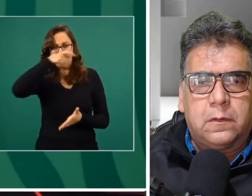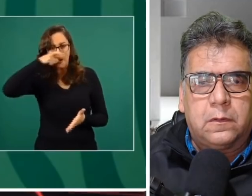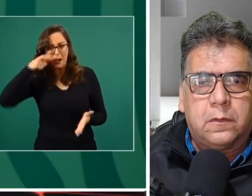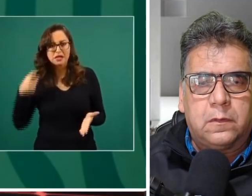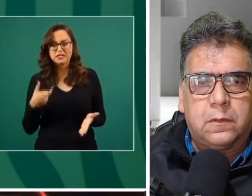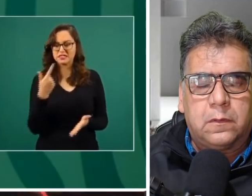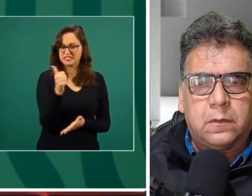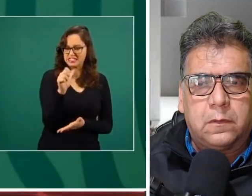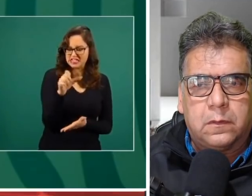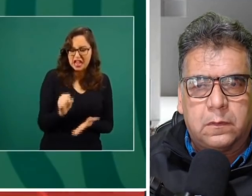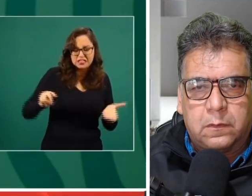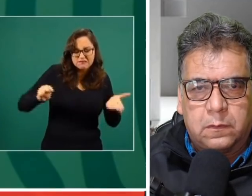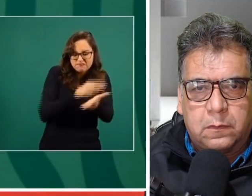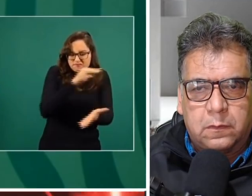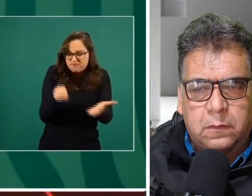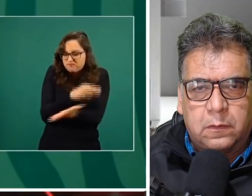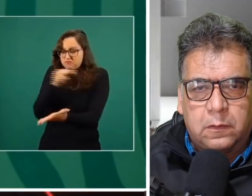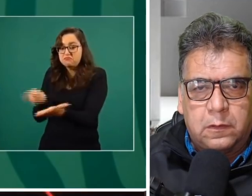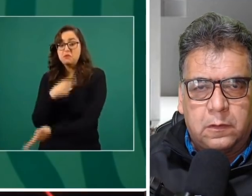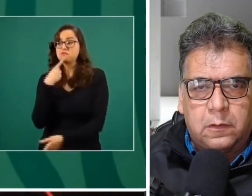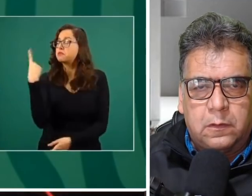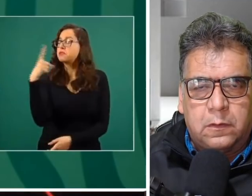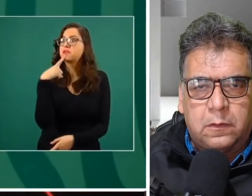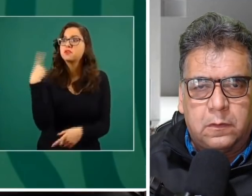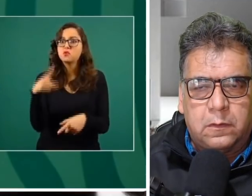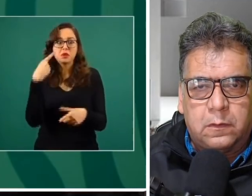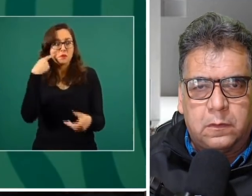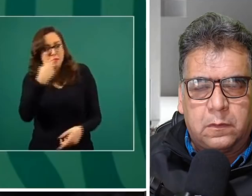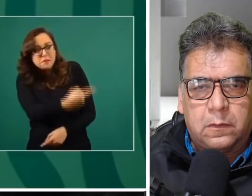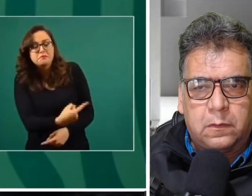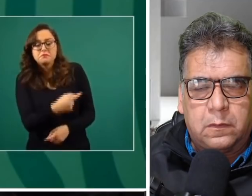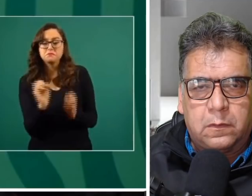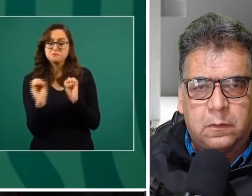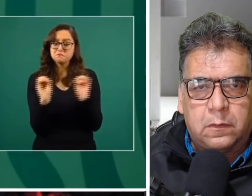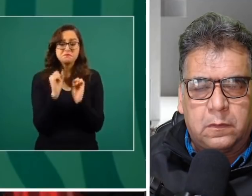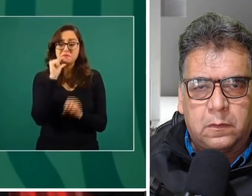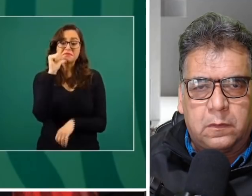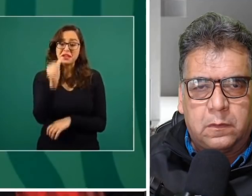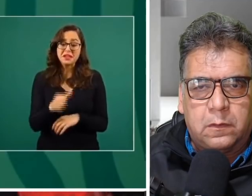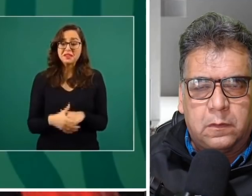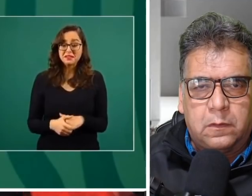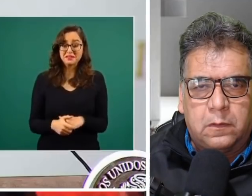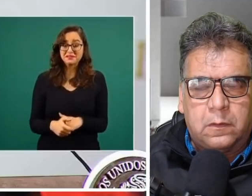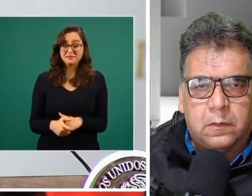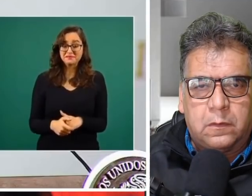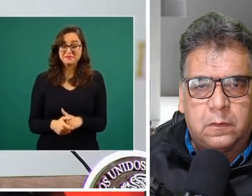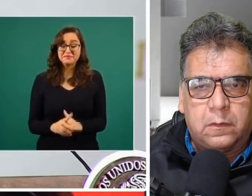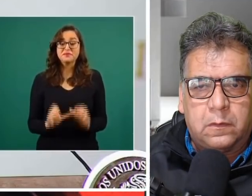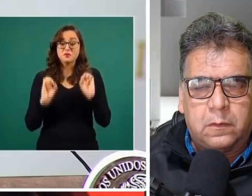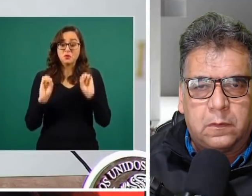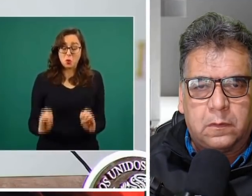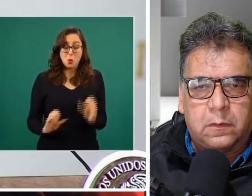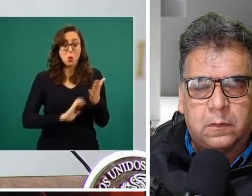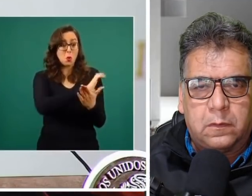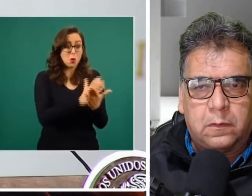compra de gas o cuando entregaron los contratos para construir